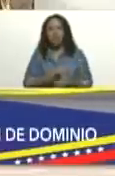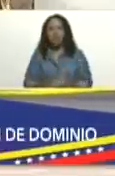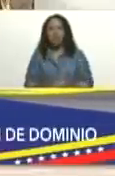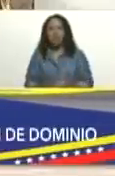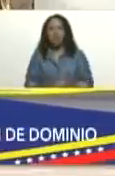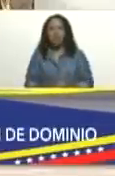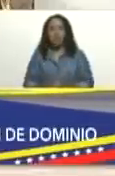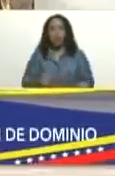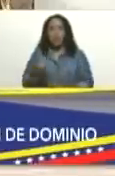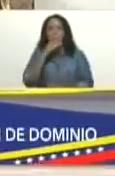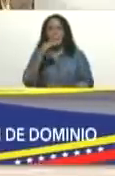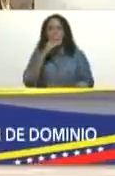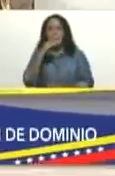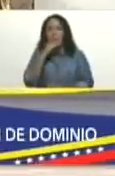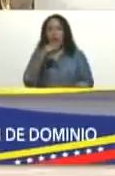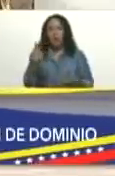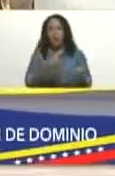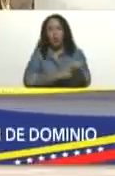indignado